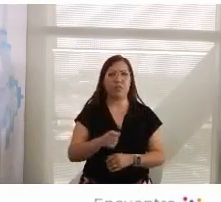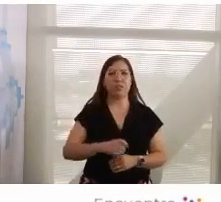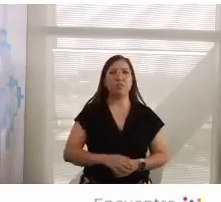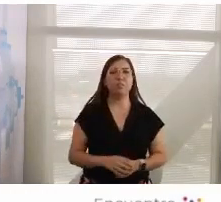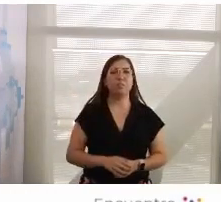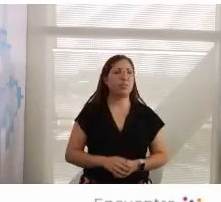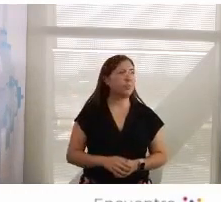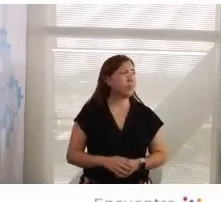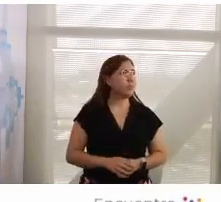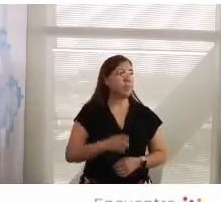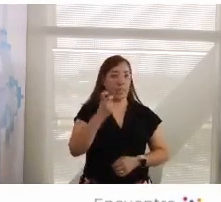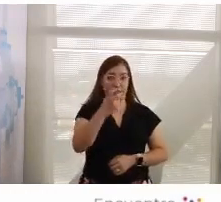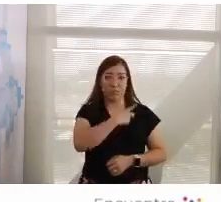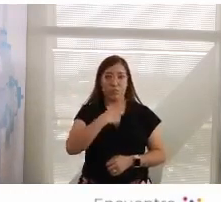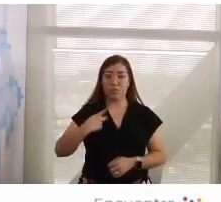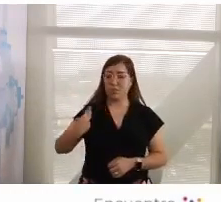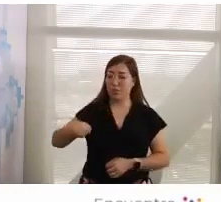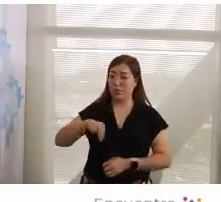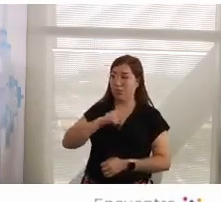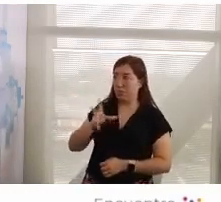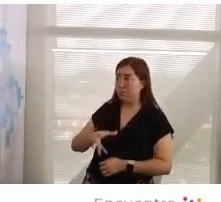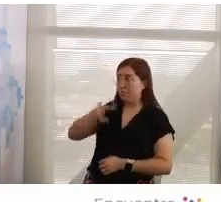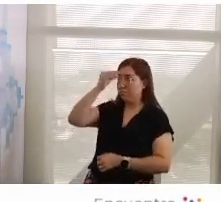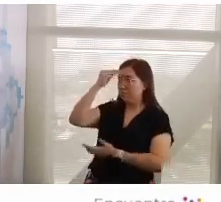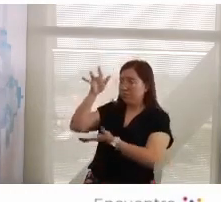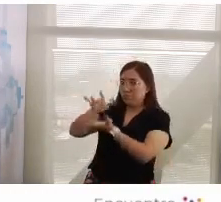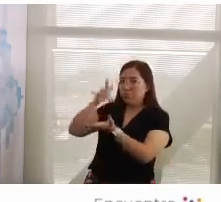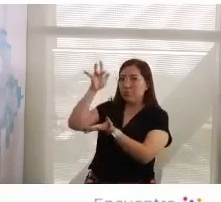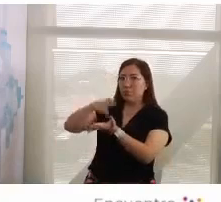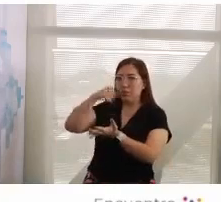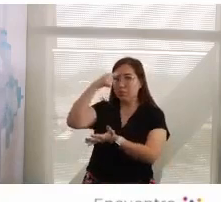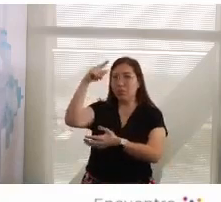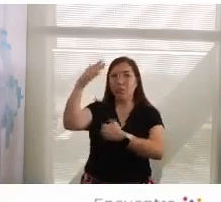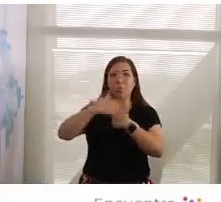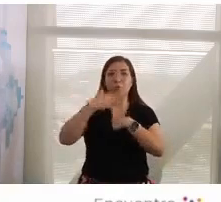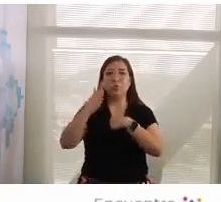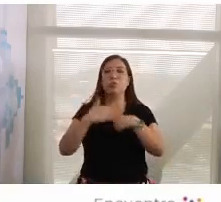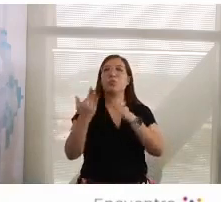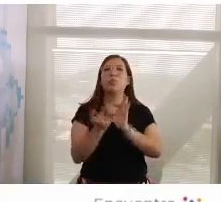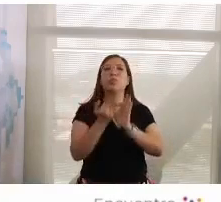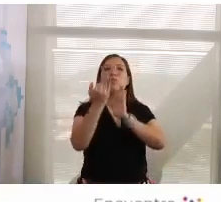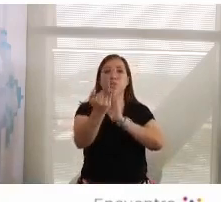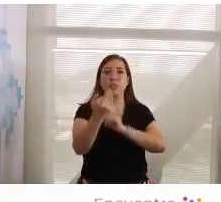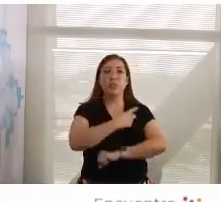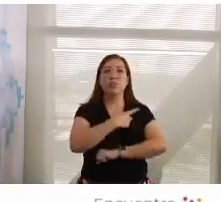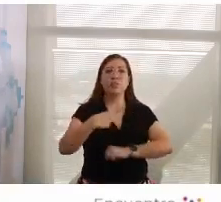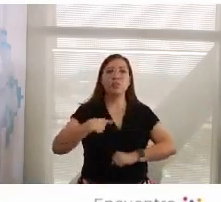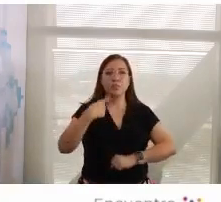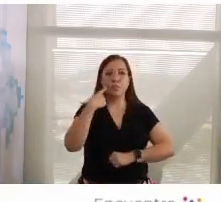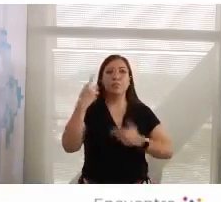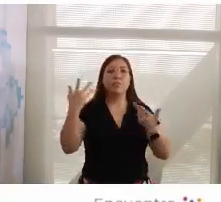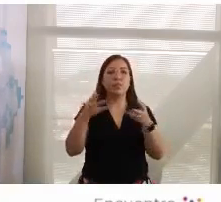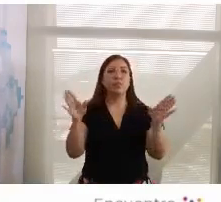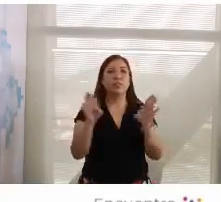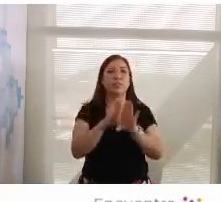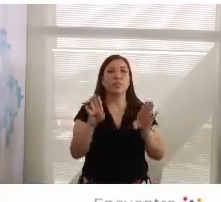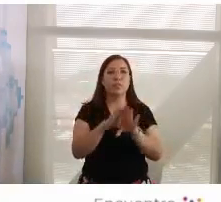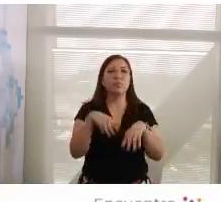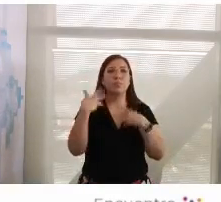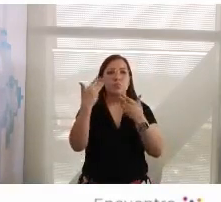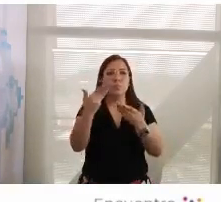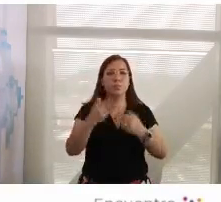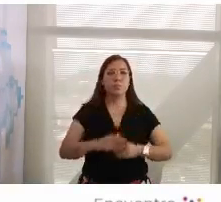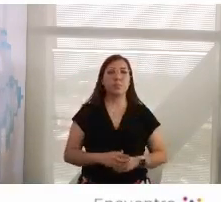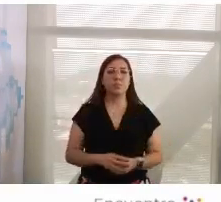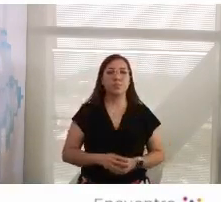solo capacitarnos para un enfrentamiento de ese atrito, de esos